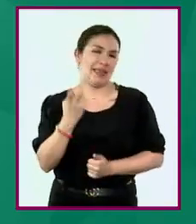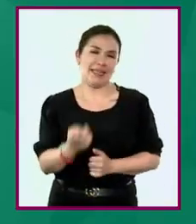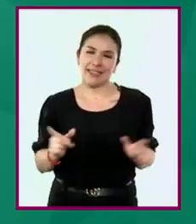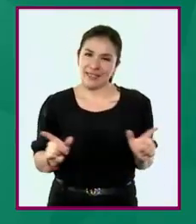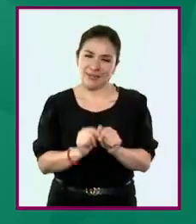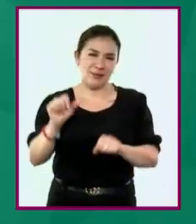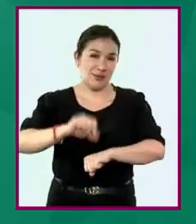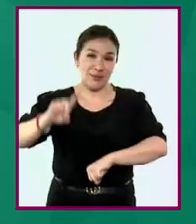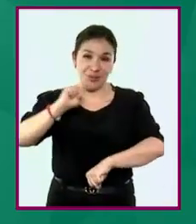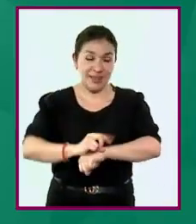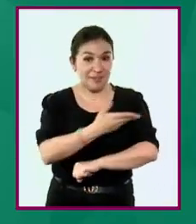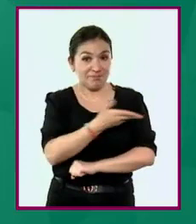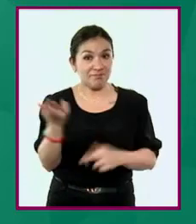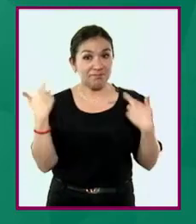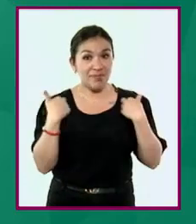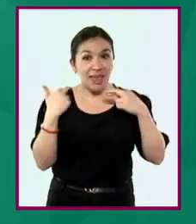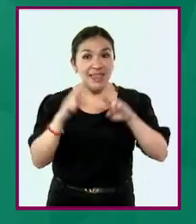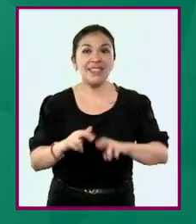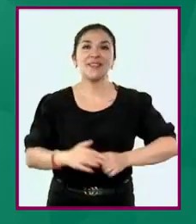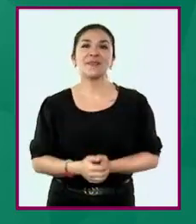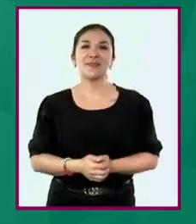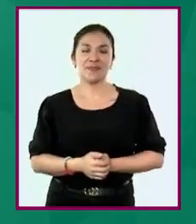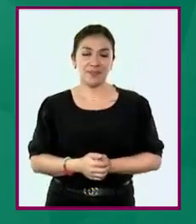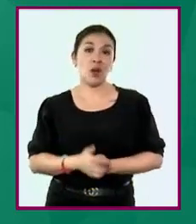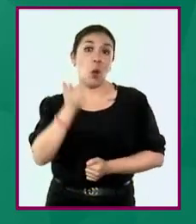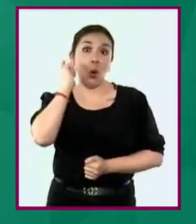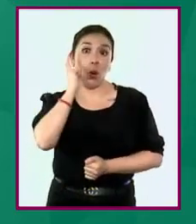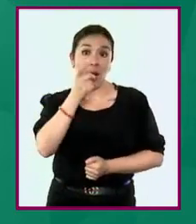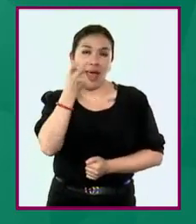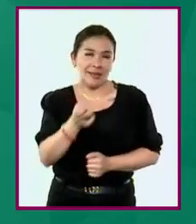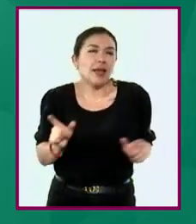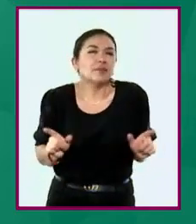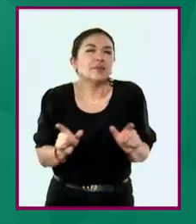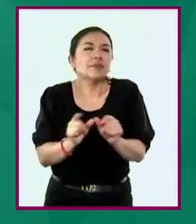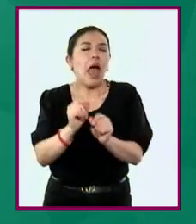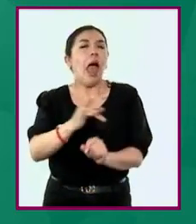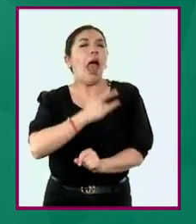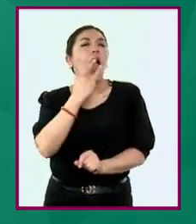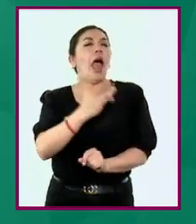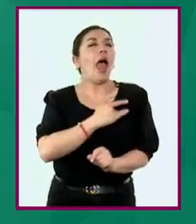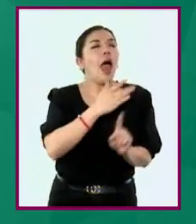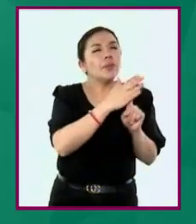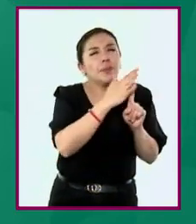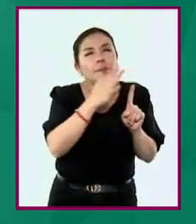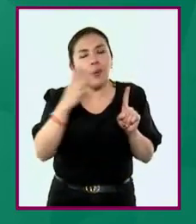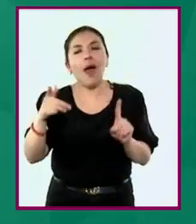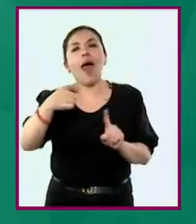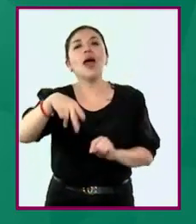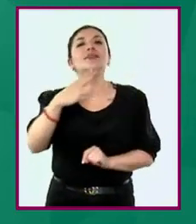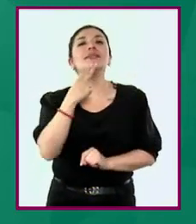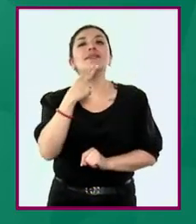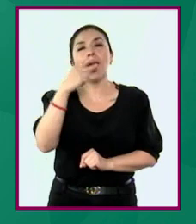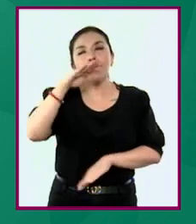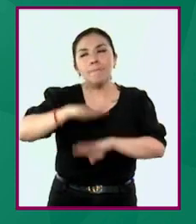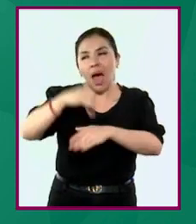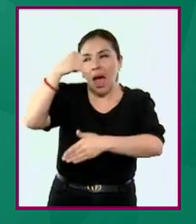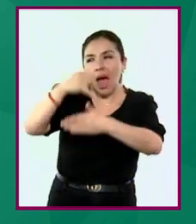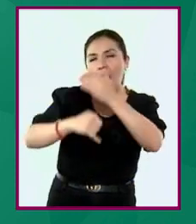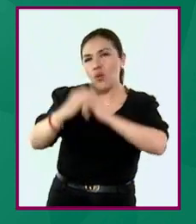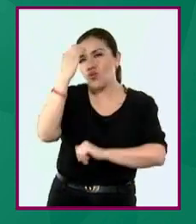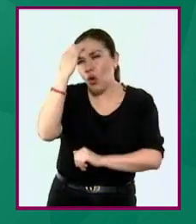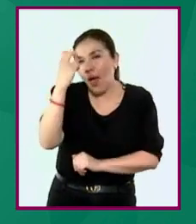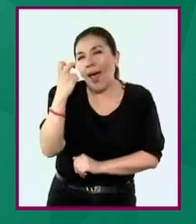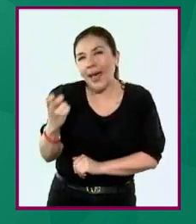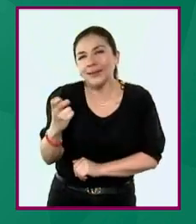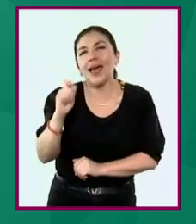Esto es todo por el momento, maestras y maestros. Espero que este breve recorrido les sea de utilidad para conocer